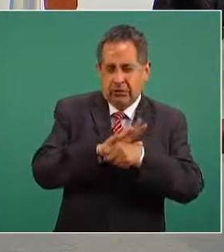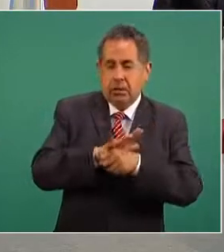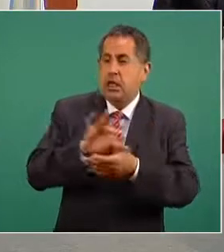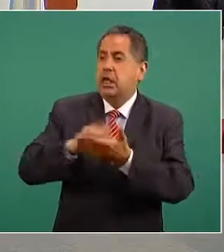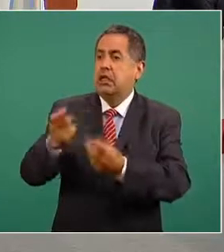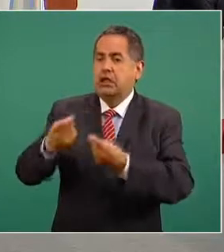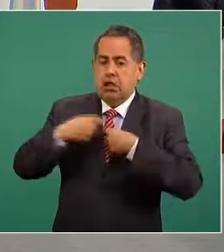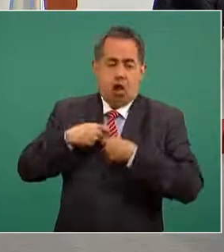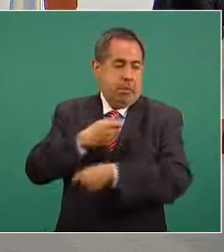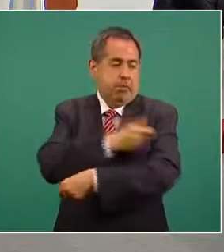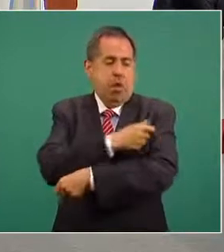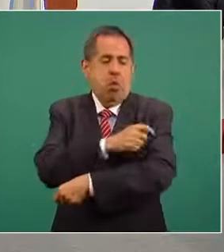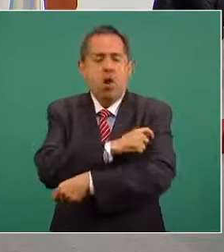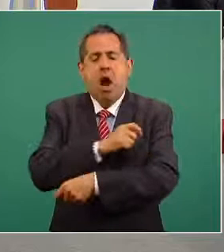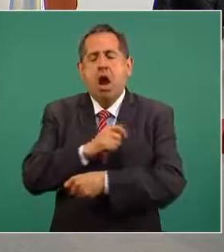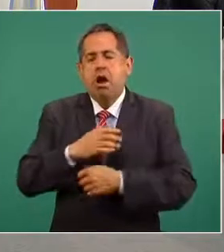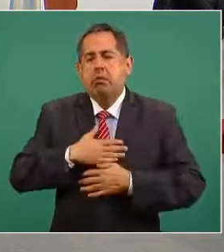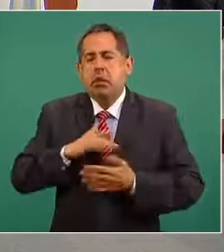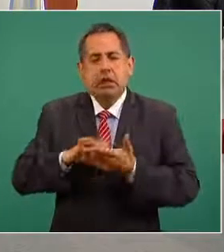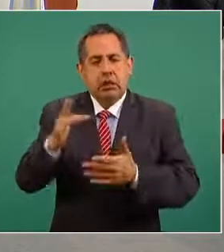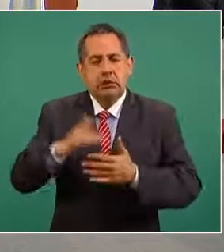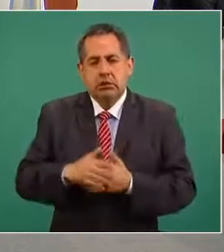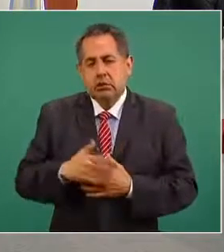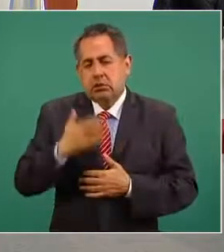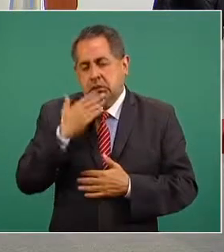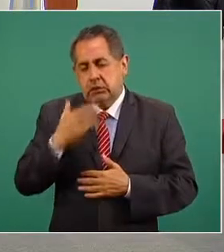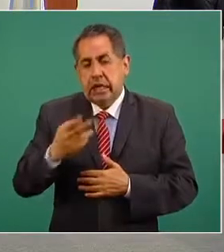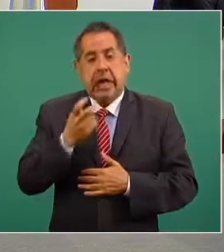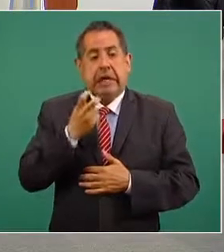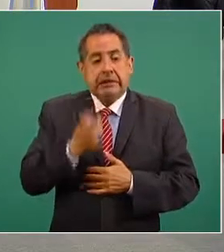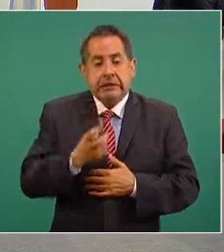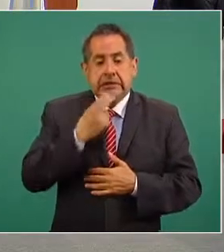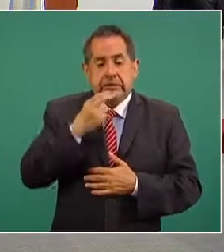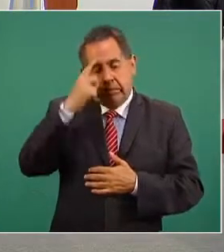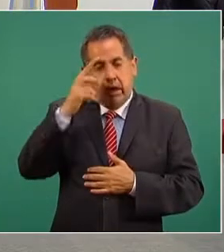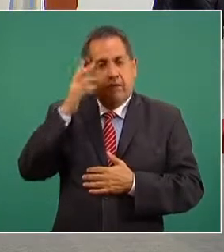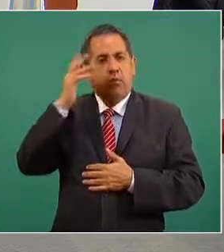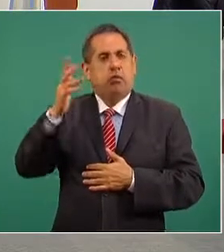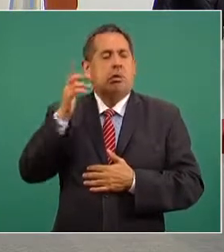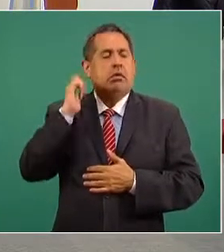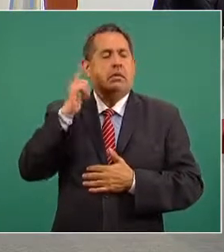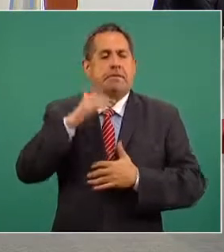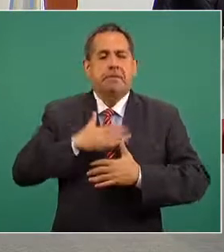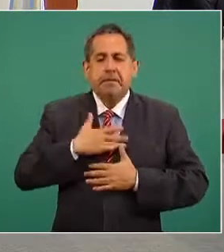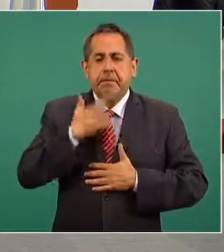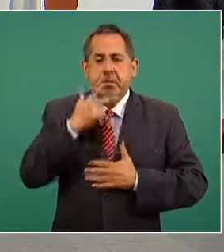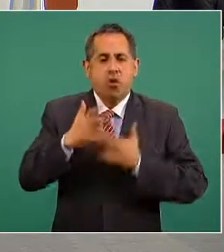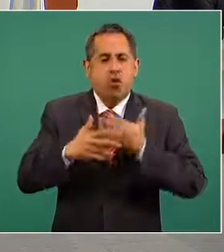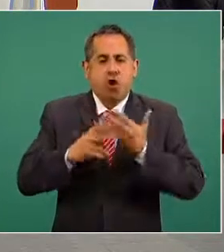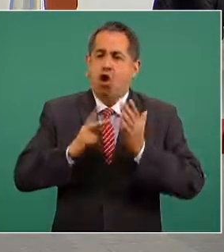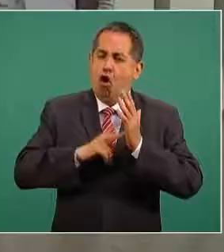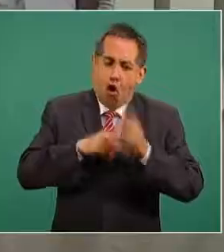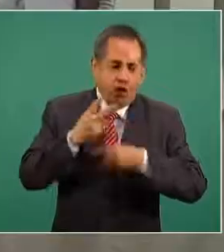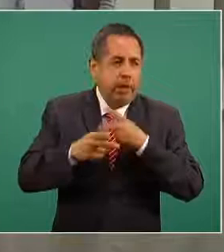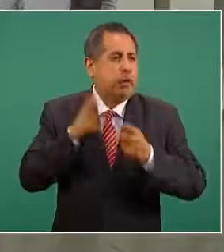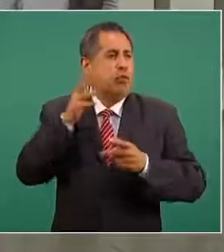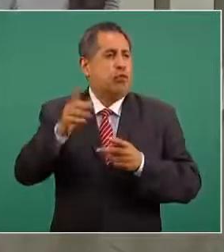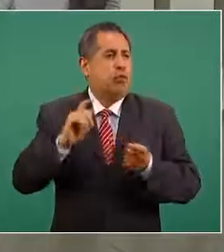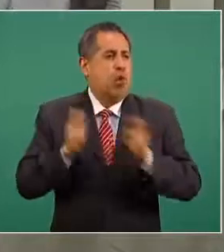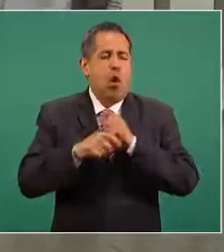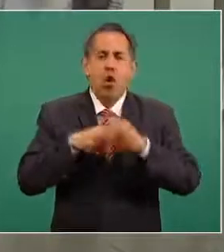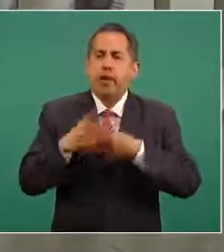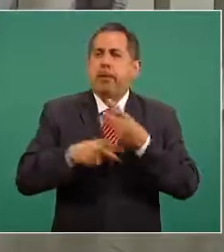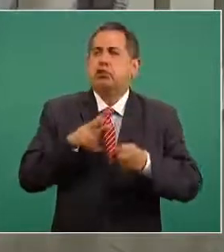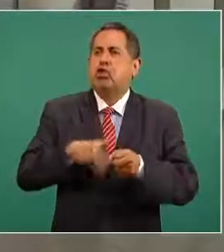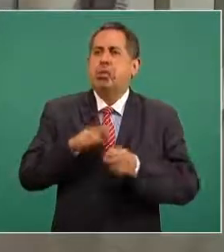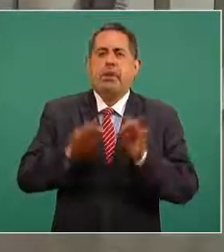esta vacuna dado que es una ventana a la esperanza de poder regresar a la normalidad muchas gracias